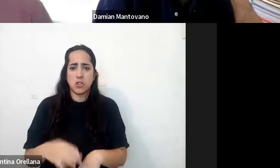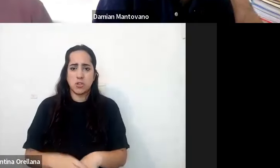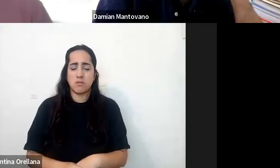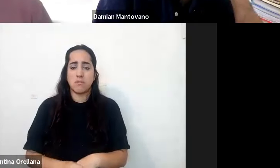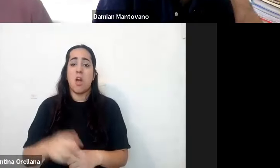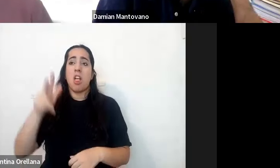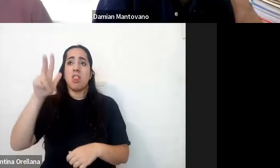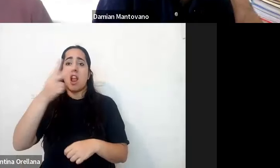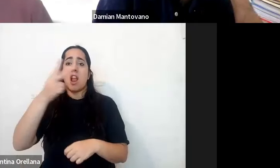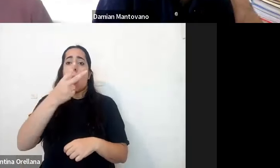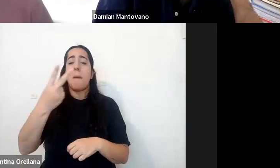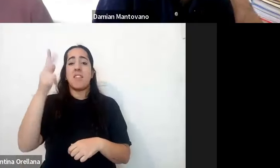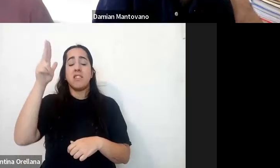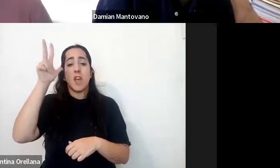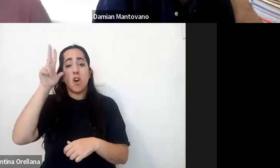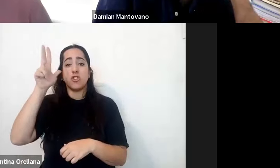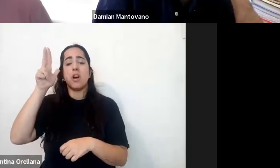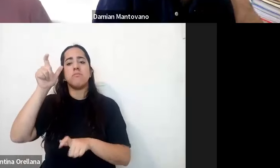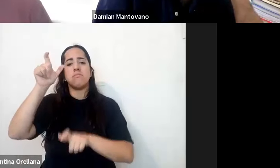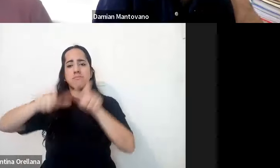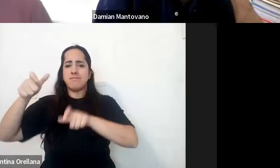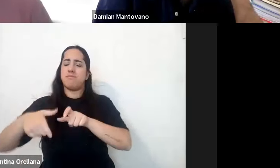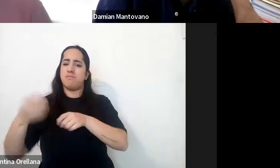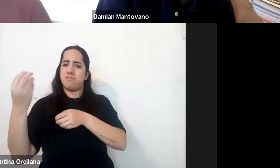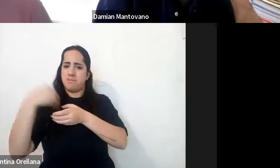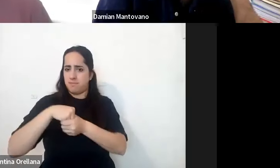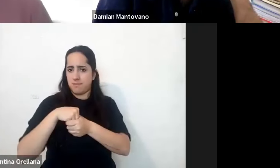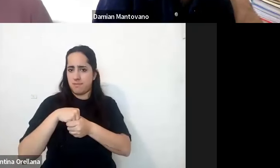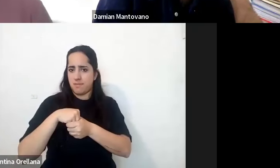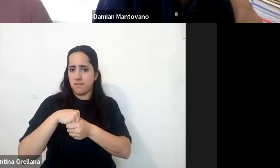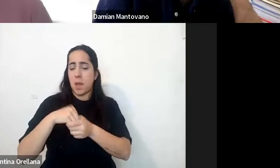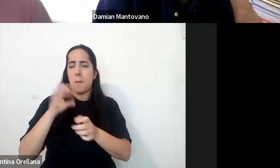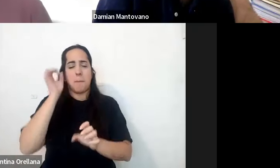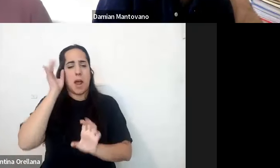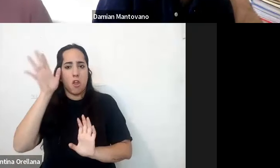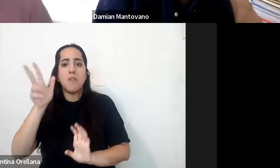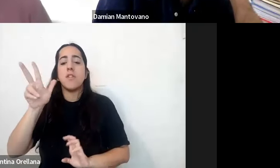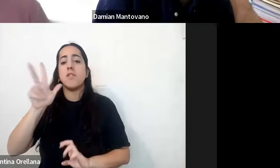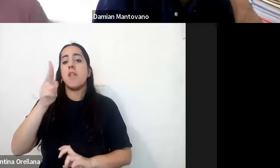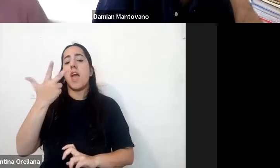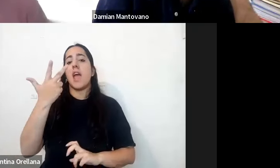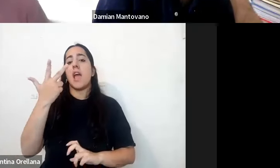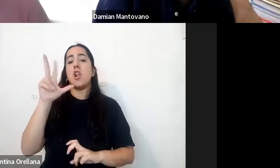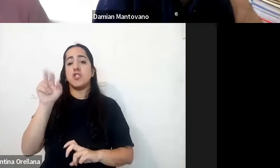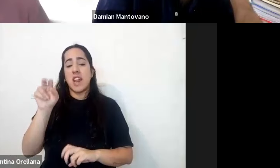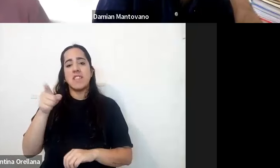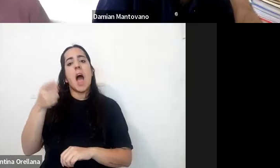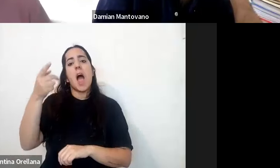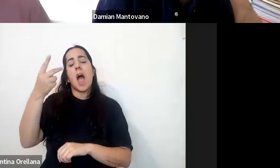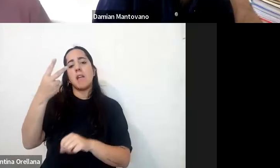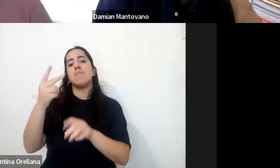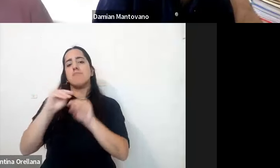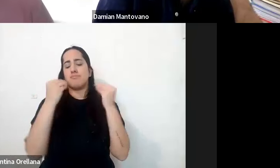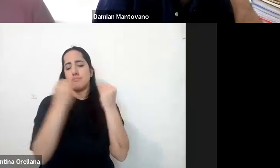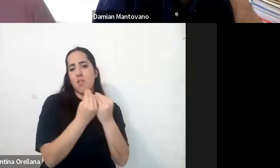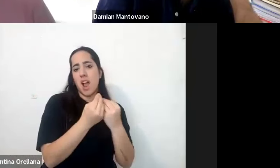28 residentes que tuve perdón de los de los 30 28 eran de